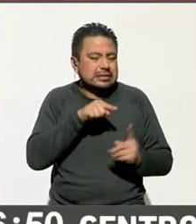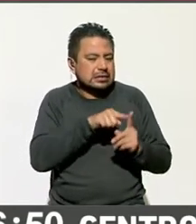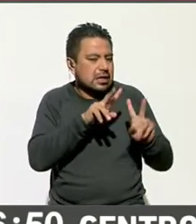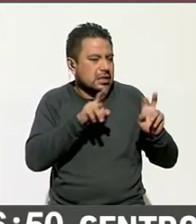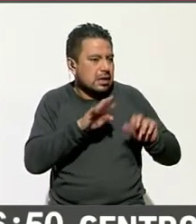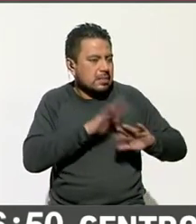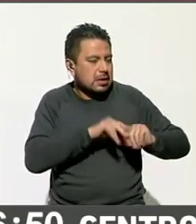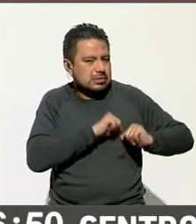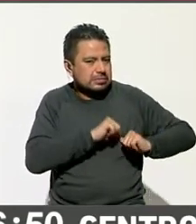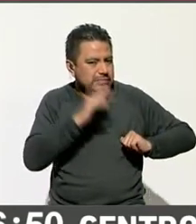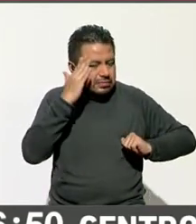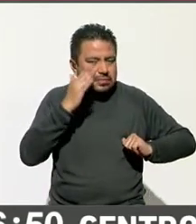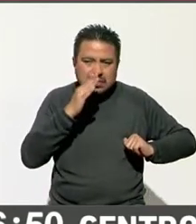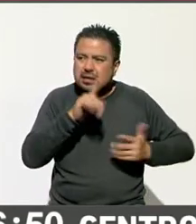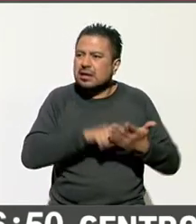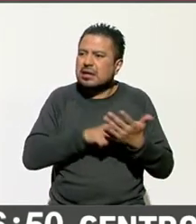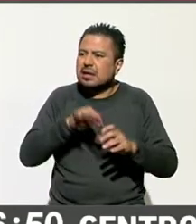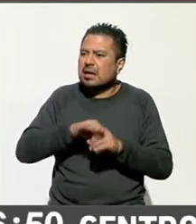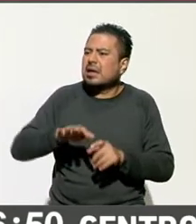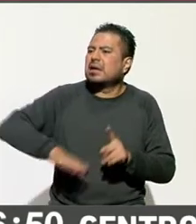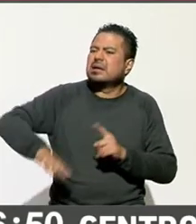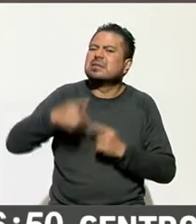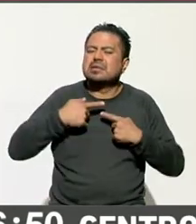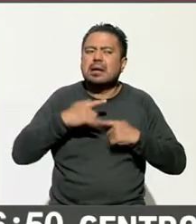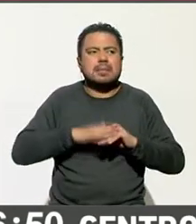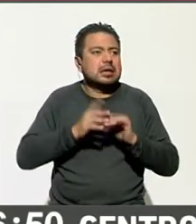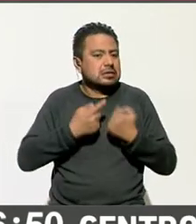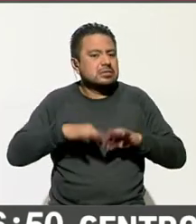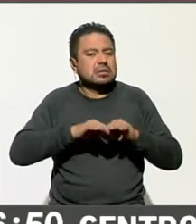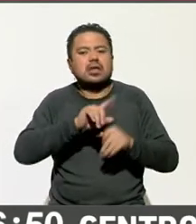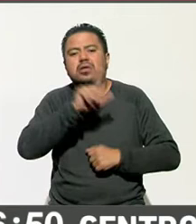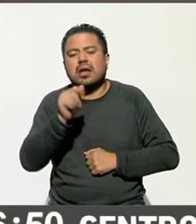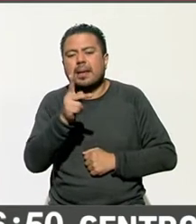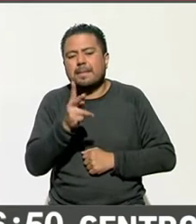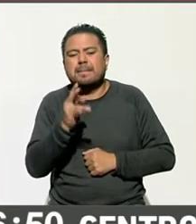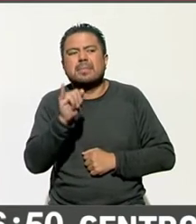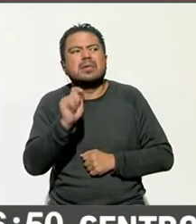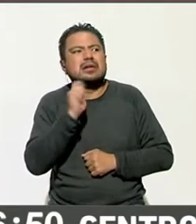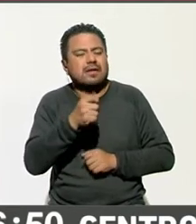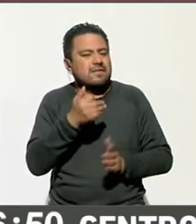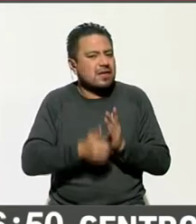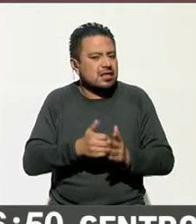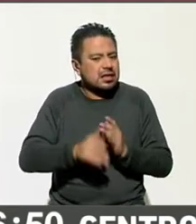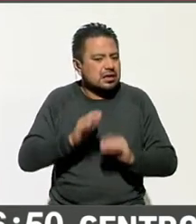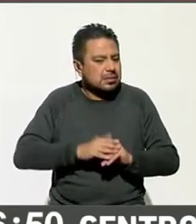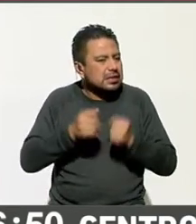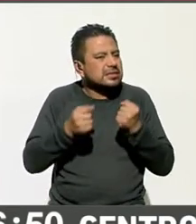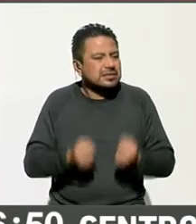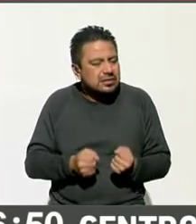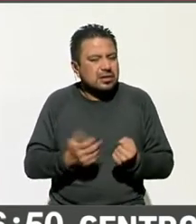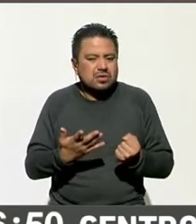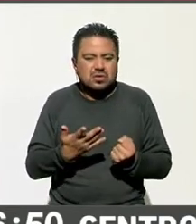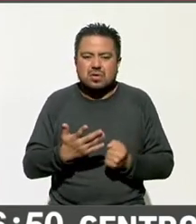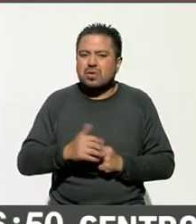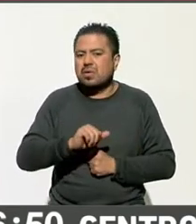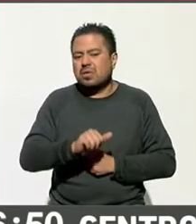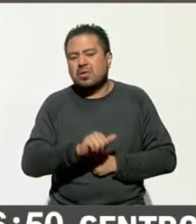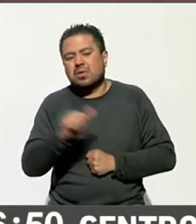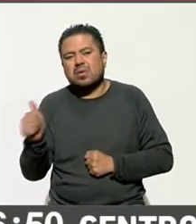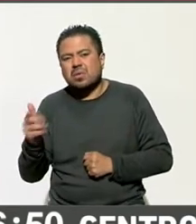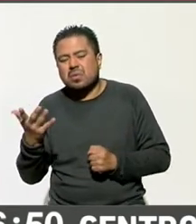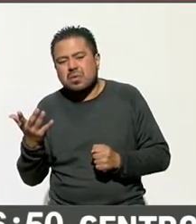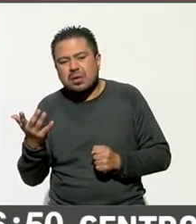para los que prefieren votar por el PAN, es lo más importante. Luego, para los periodistas, sería la inseguridad, y en el caso de